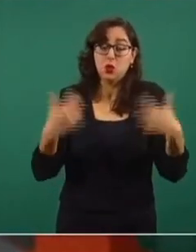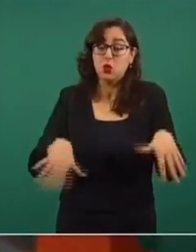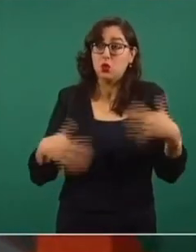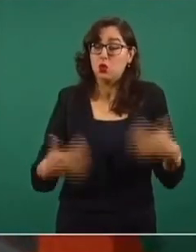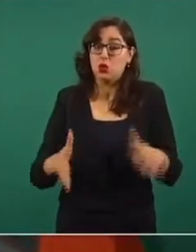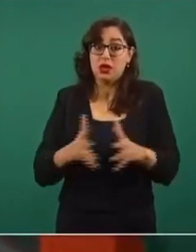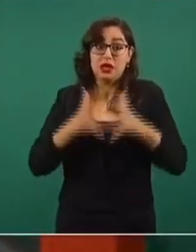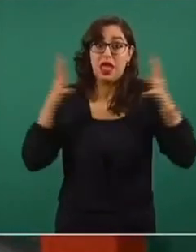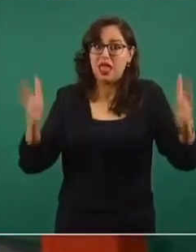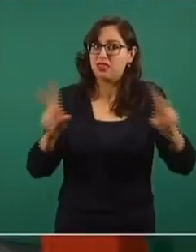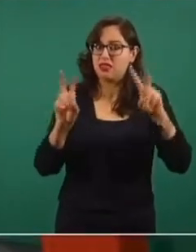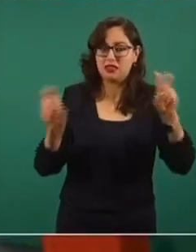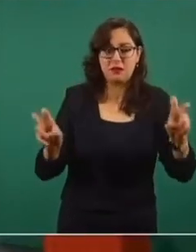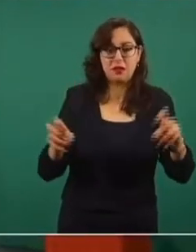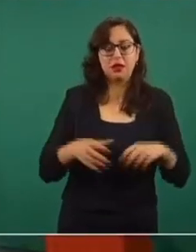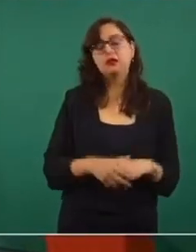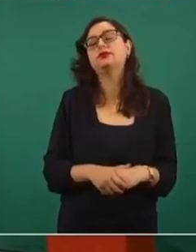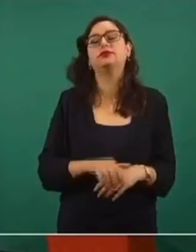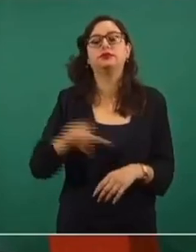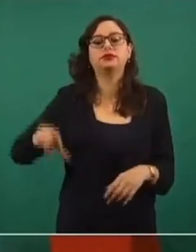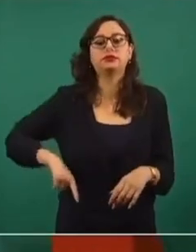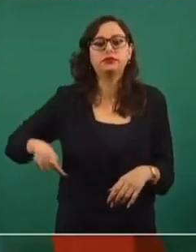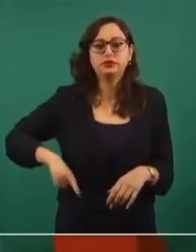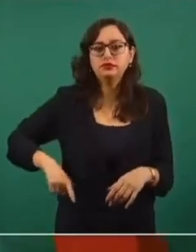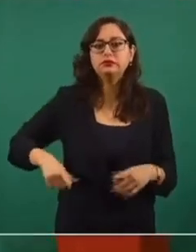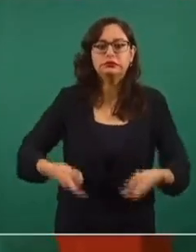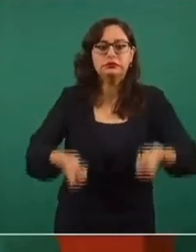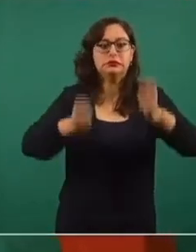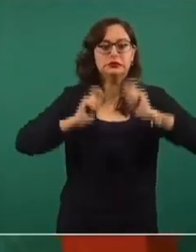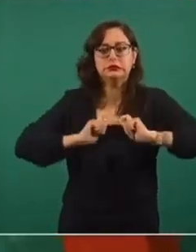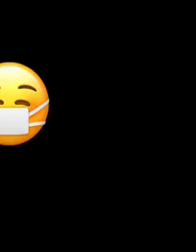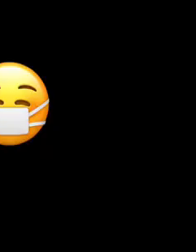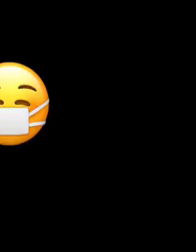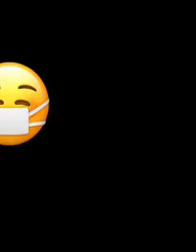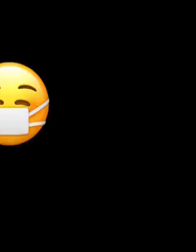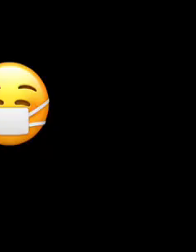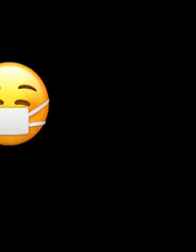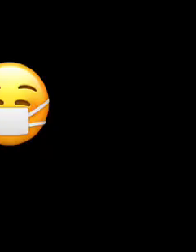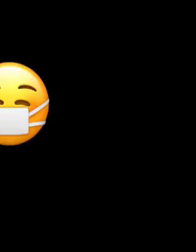enfrentar, el gobierno y la sociedad y el mundo entero.